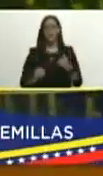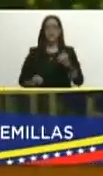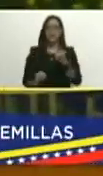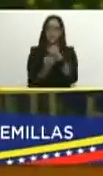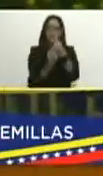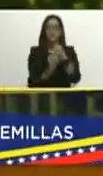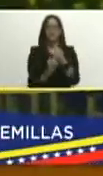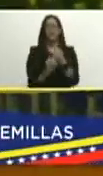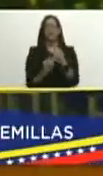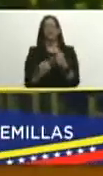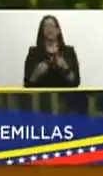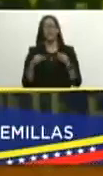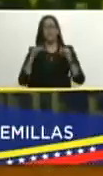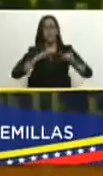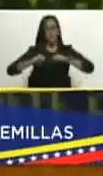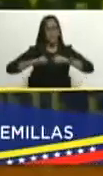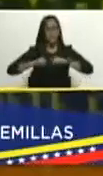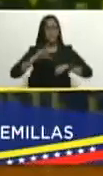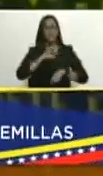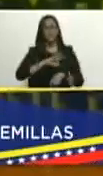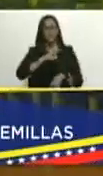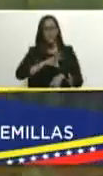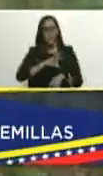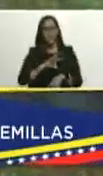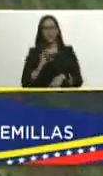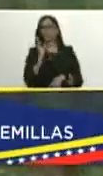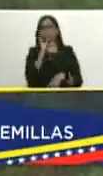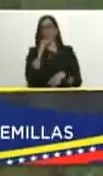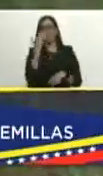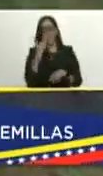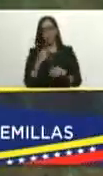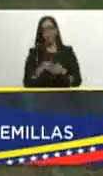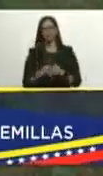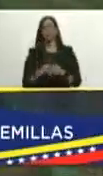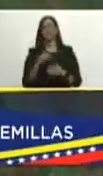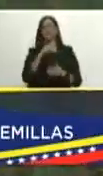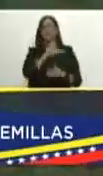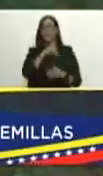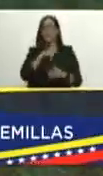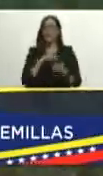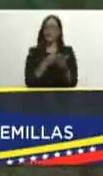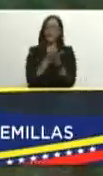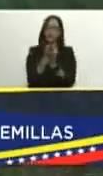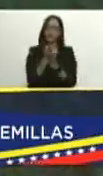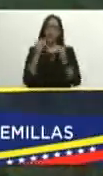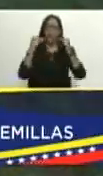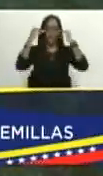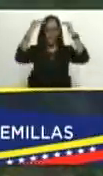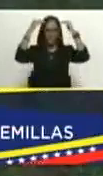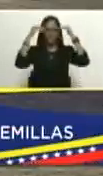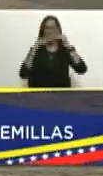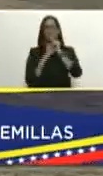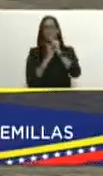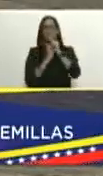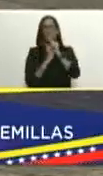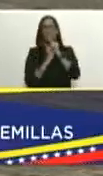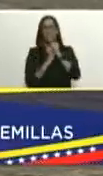del precursor del socialismo sin duda alguna fue nuestro eterno comandante y líder